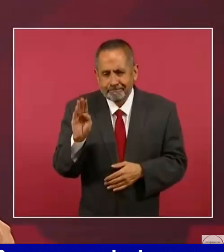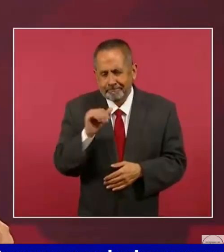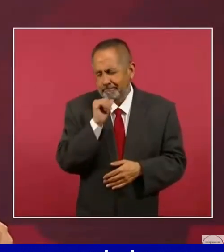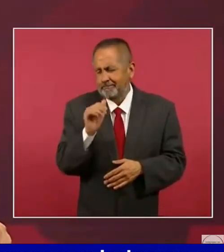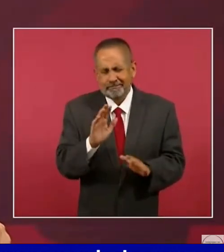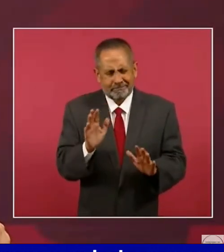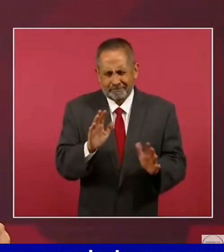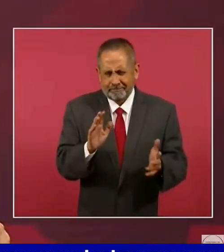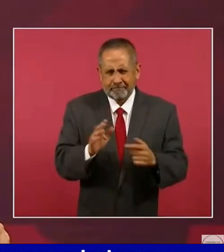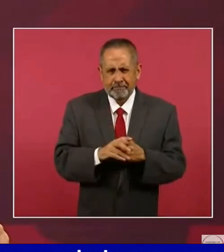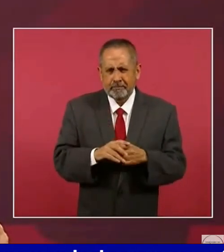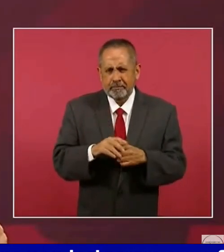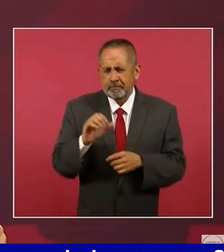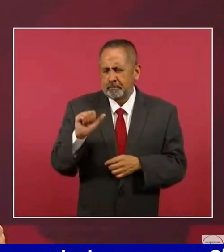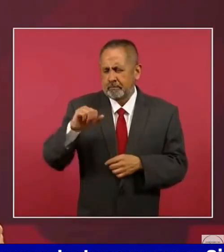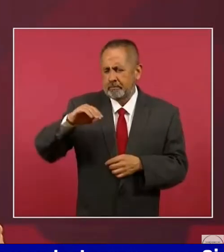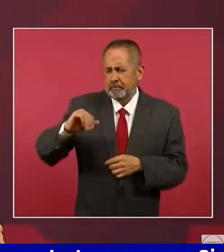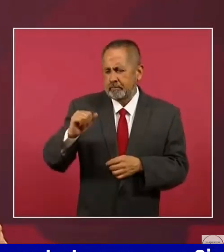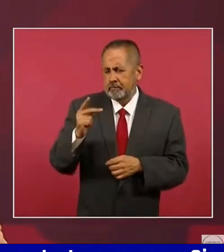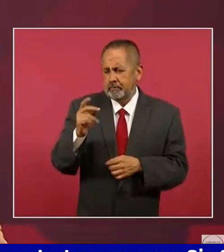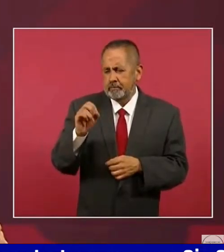o amapola.